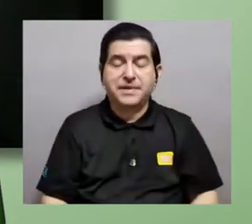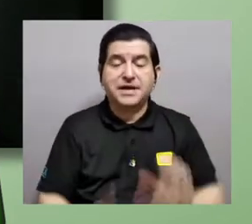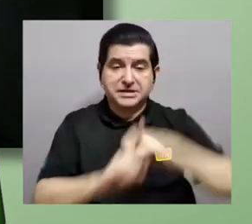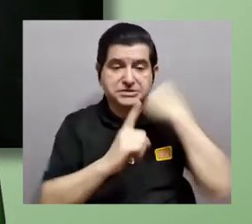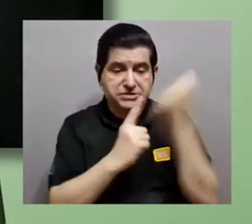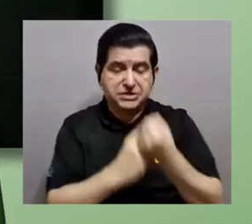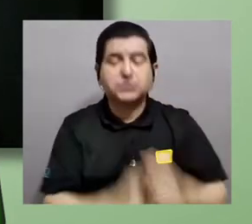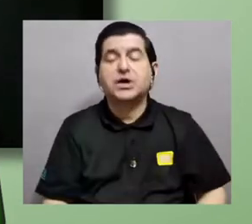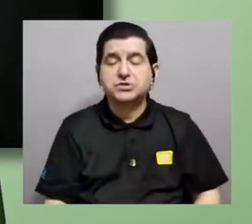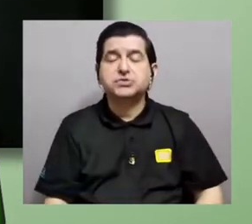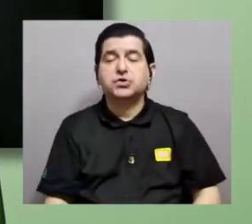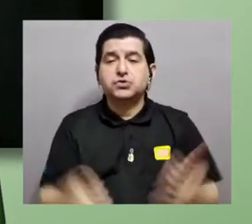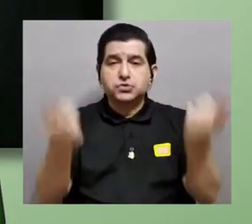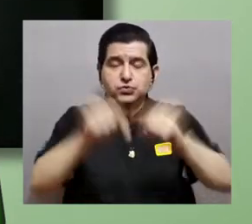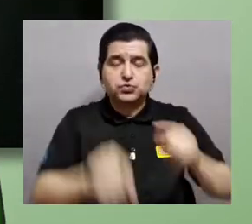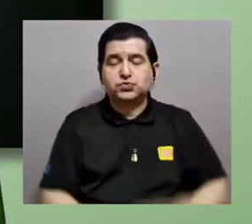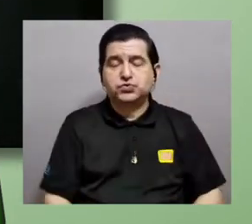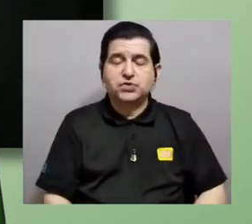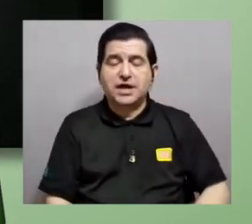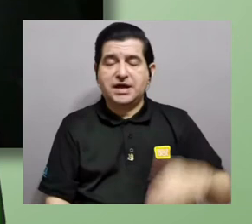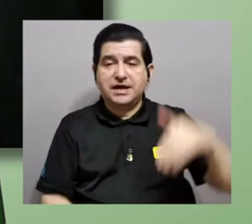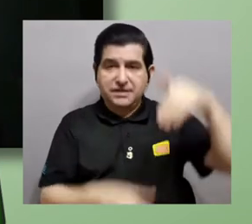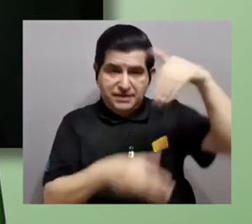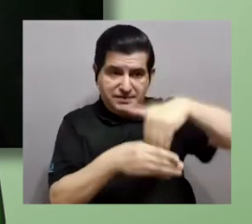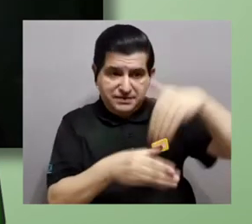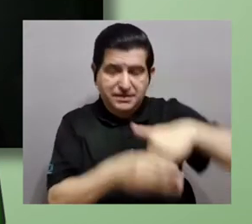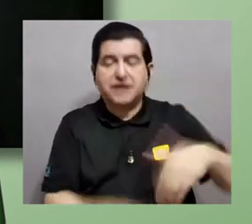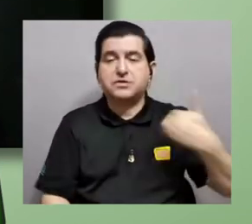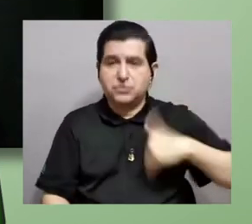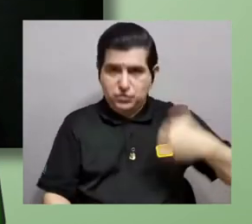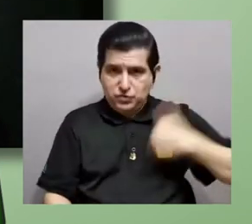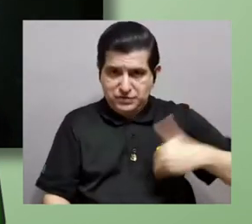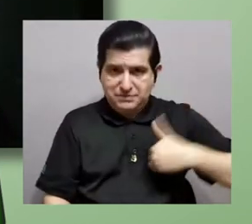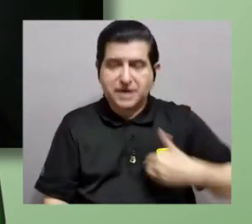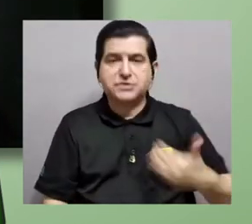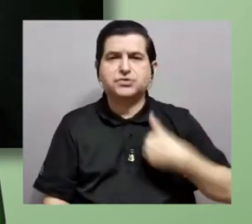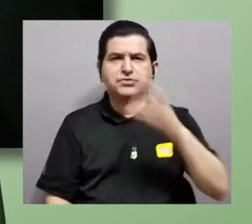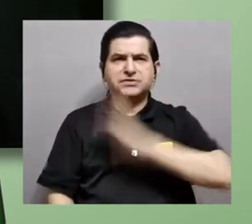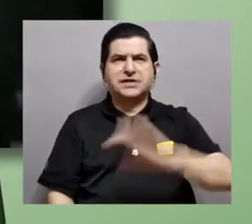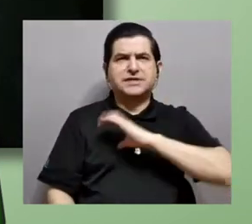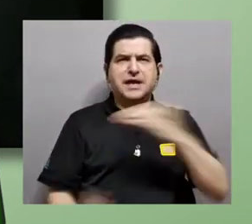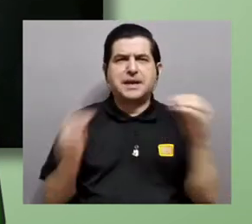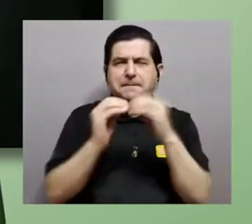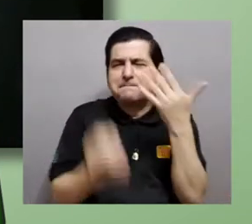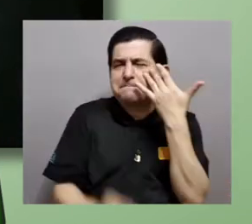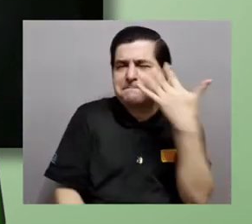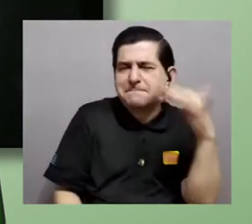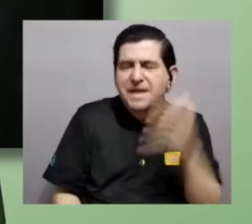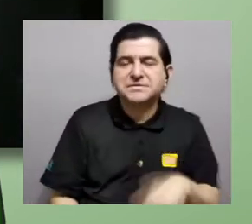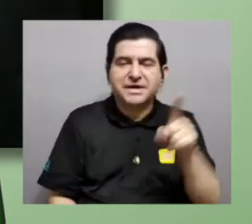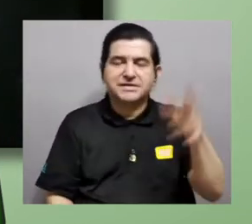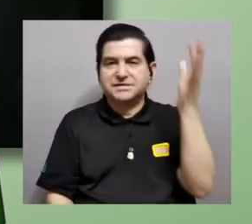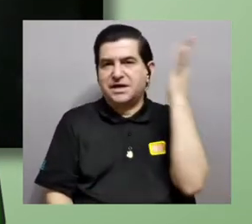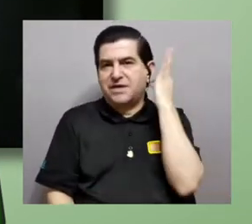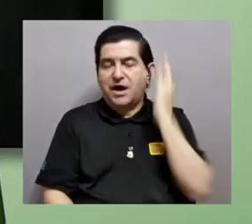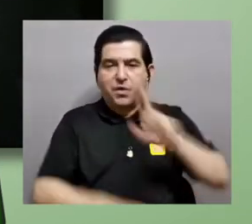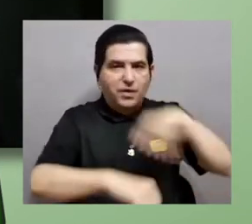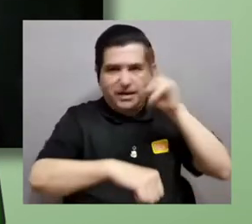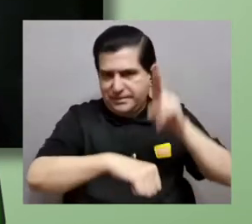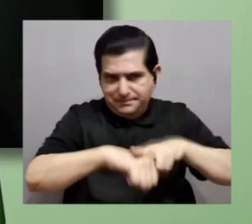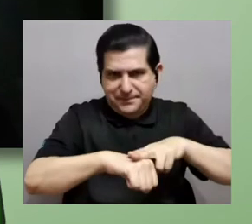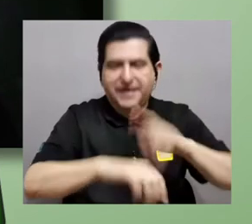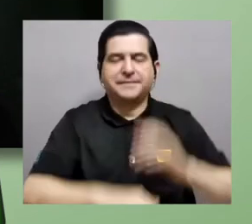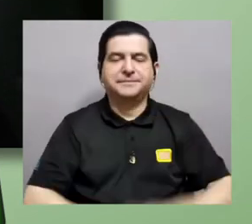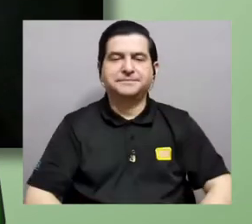sexo, que son los machos, incluso también mimetismo intersexual, donde hay machos que tienen características más similares a las